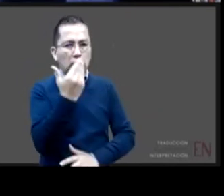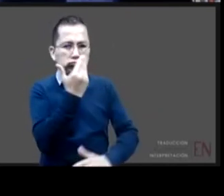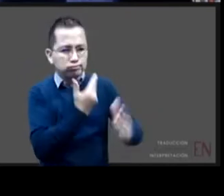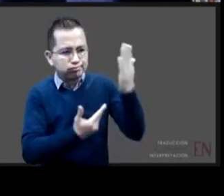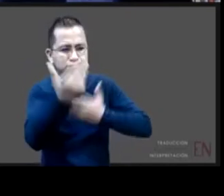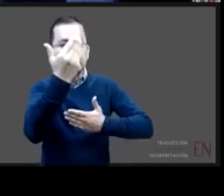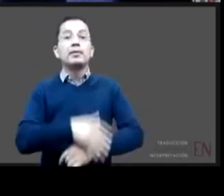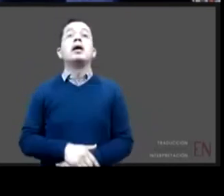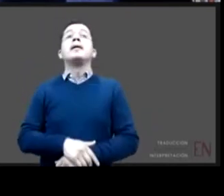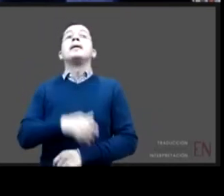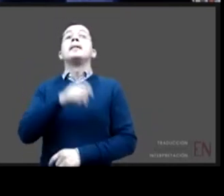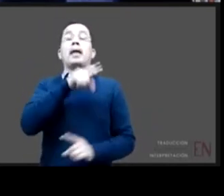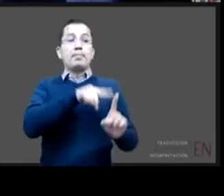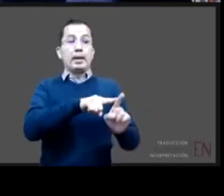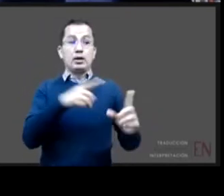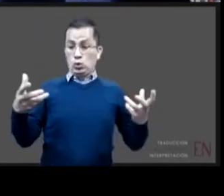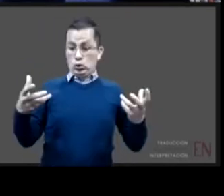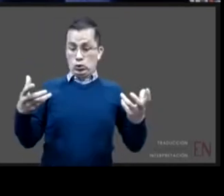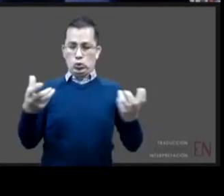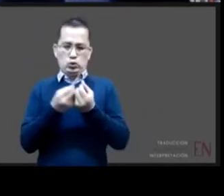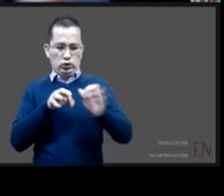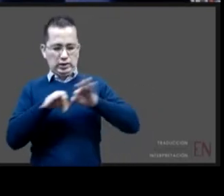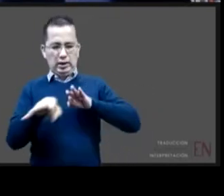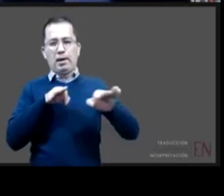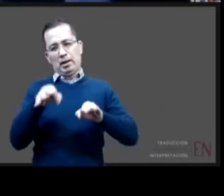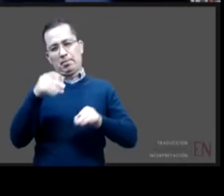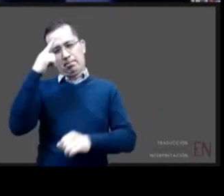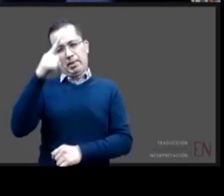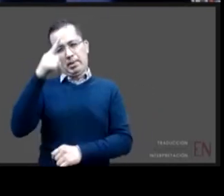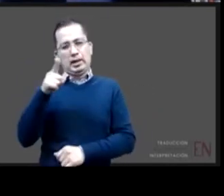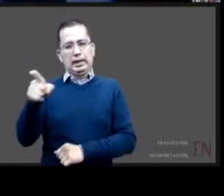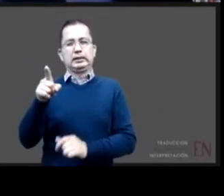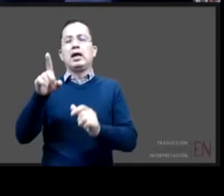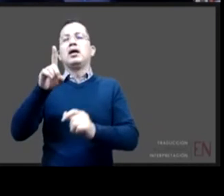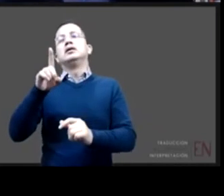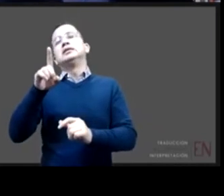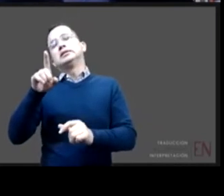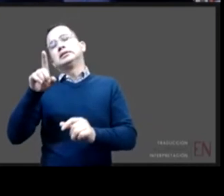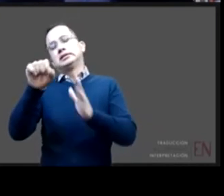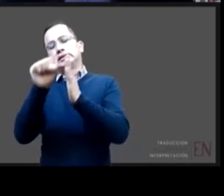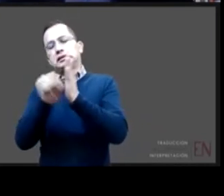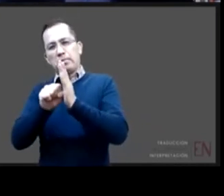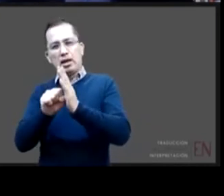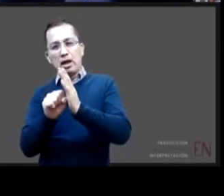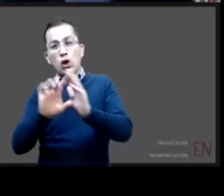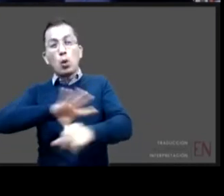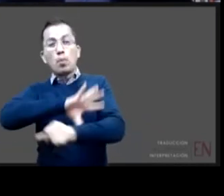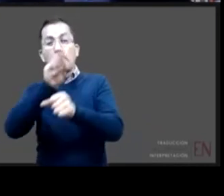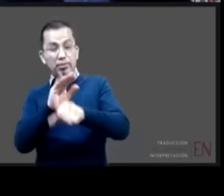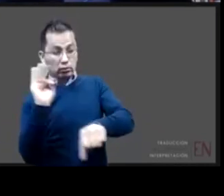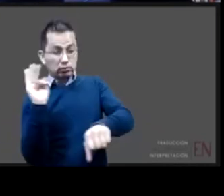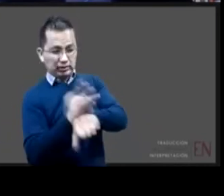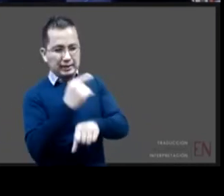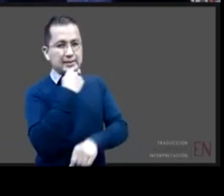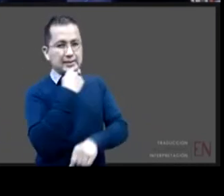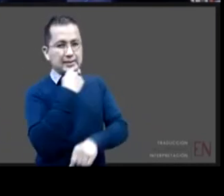con el sistema de protección integral y con las procuradurías en muchos lugares del país hace varios años gracias Paula